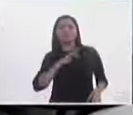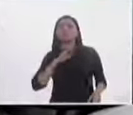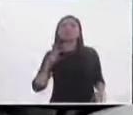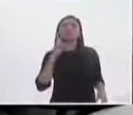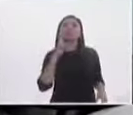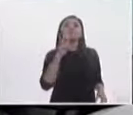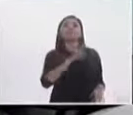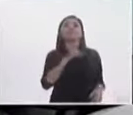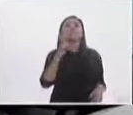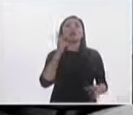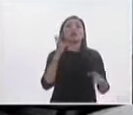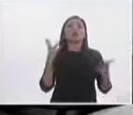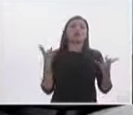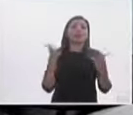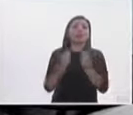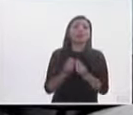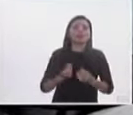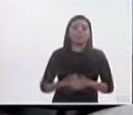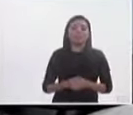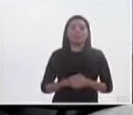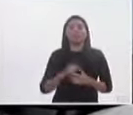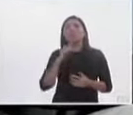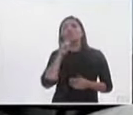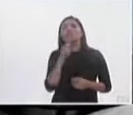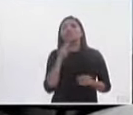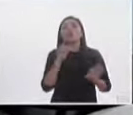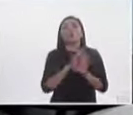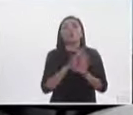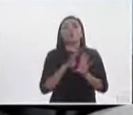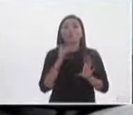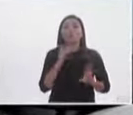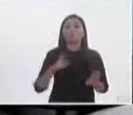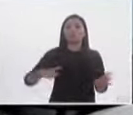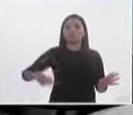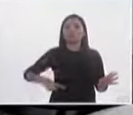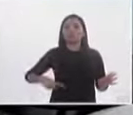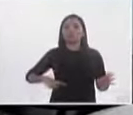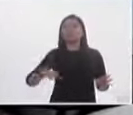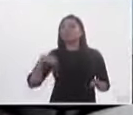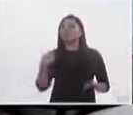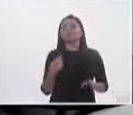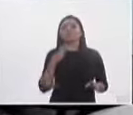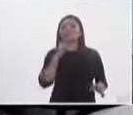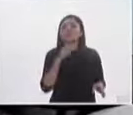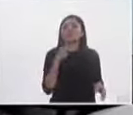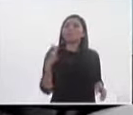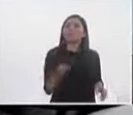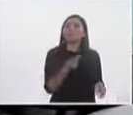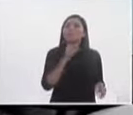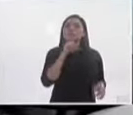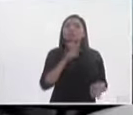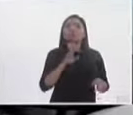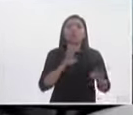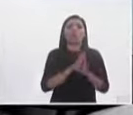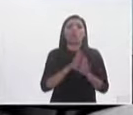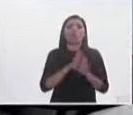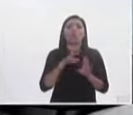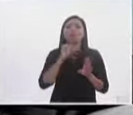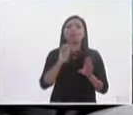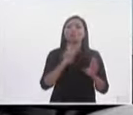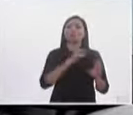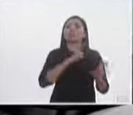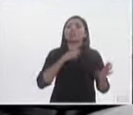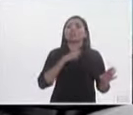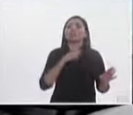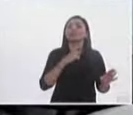participación en efectividad gubernamental son preguntas que me parece son parte de los saldos que hay que